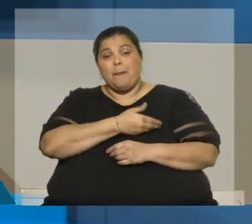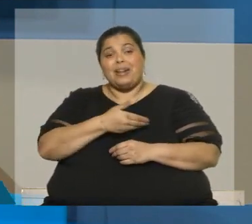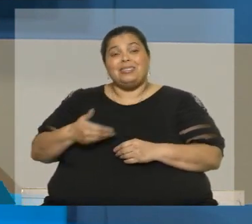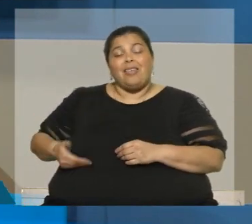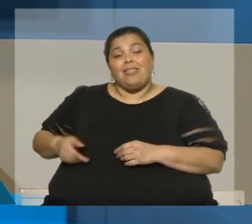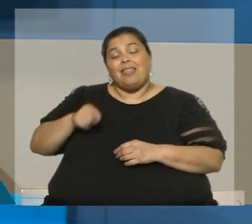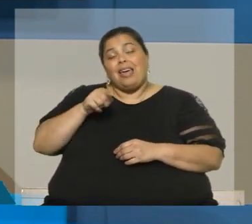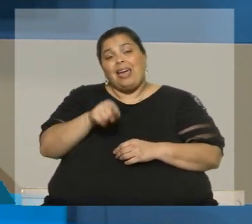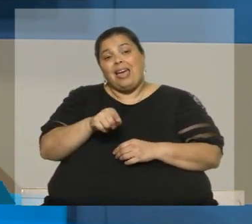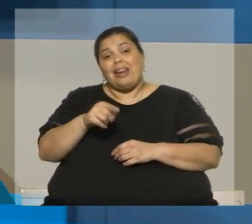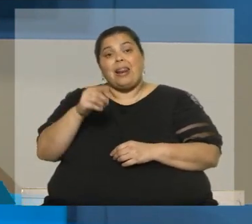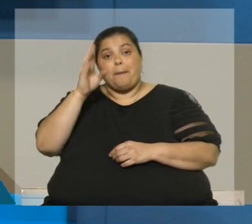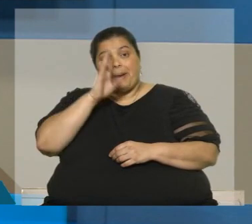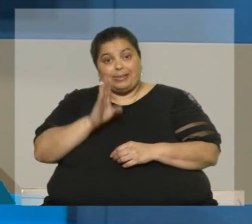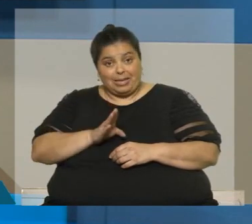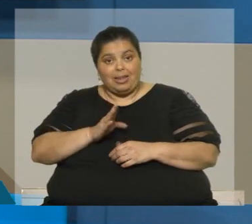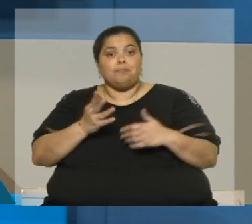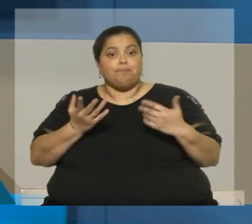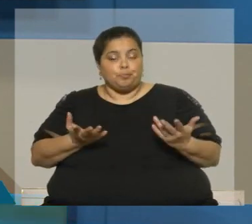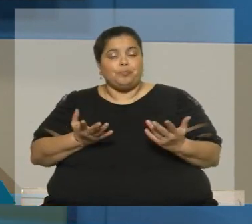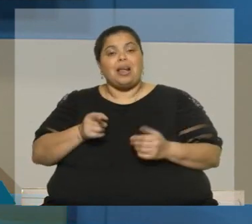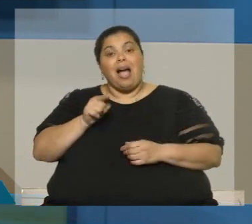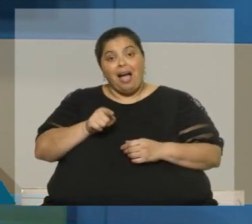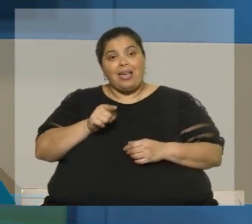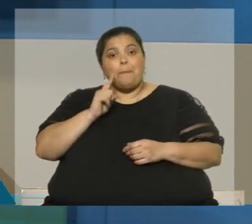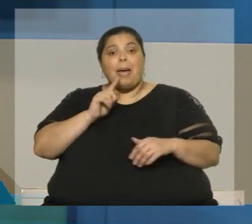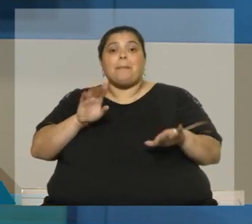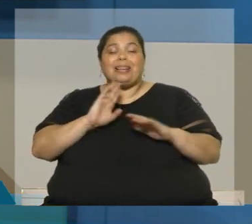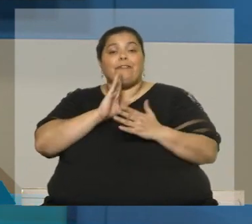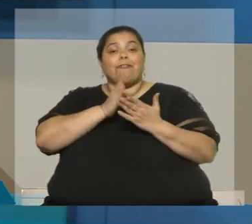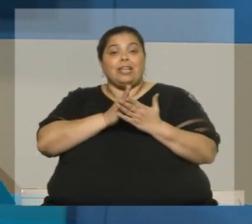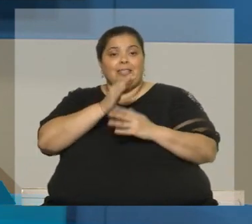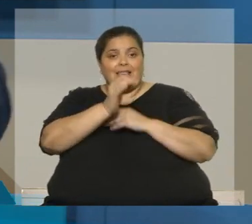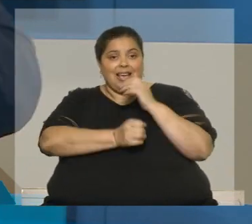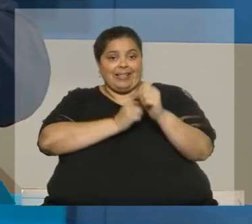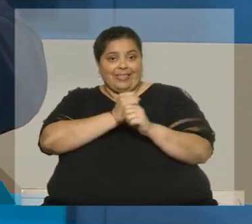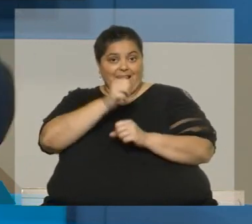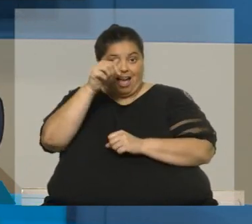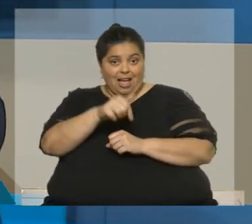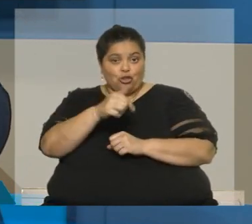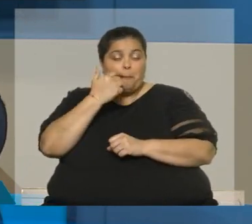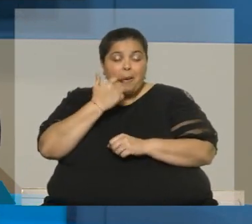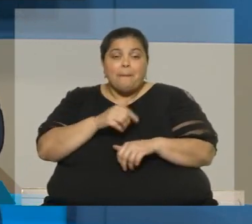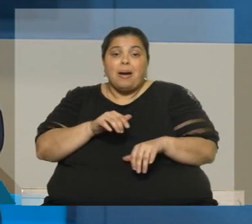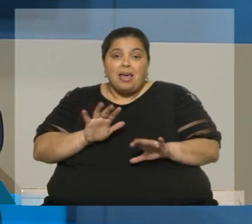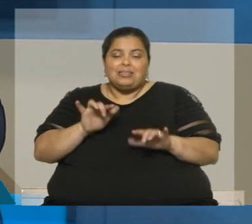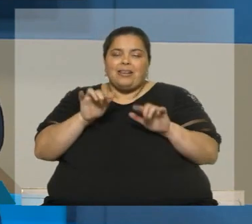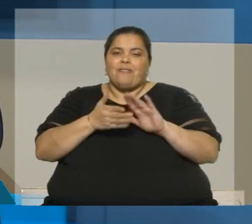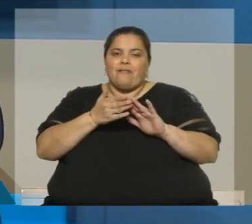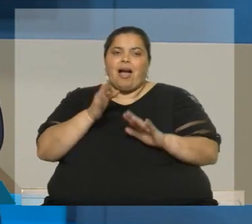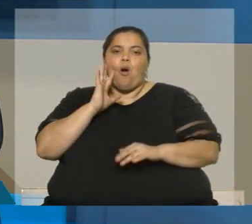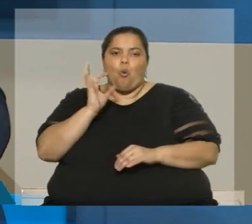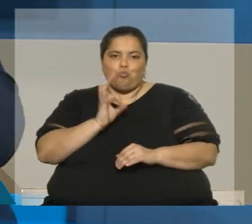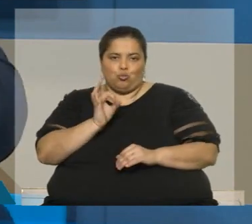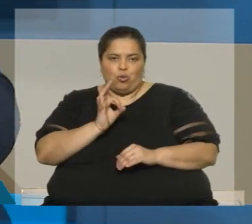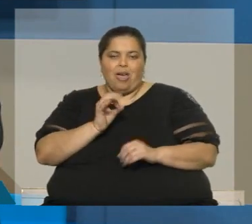Brasil y yo creo que a finales de este año vamos a tener un momento de oportunidad para iniciar